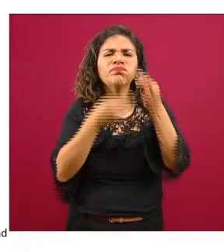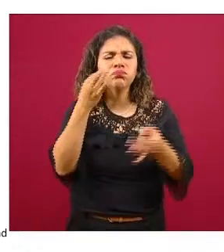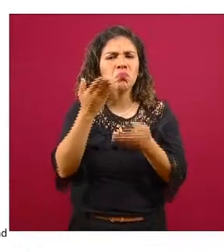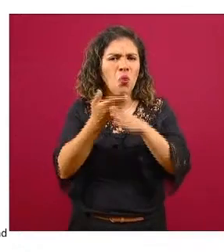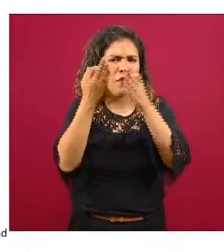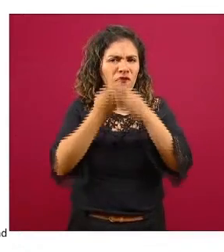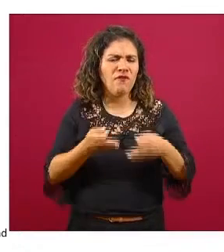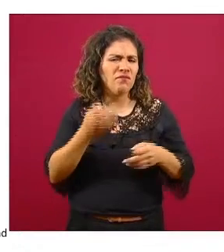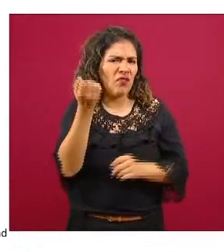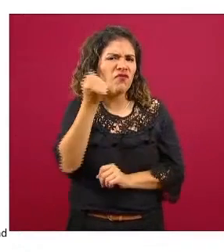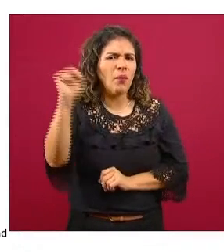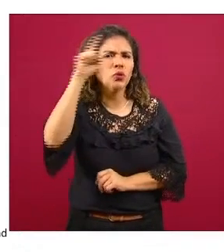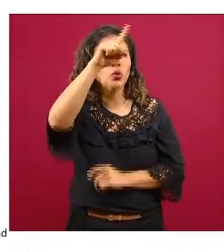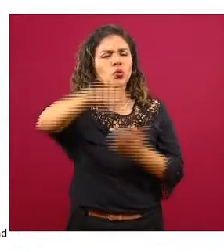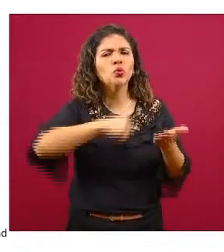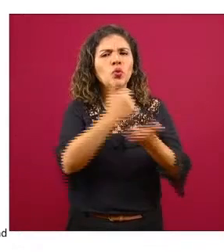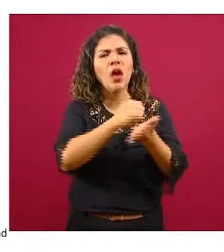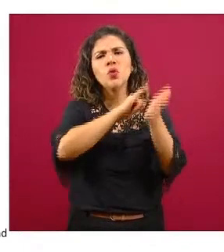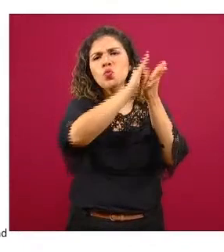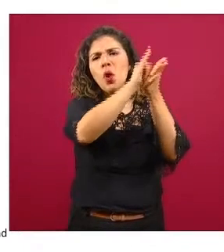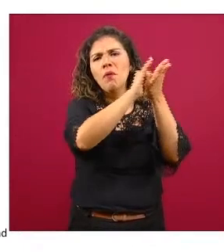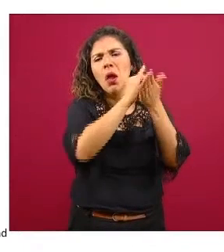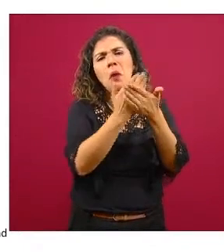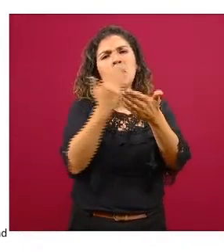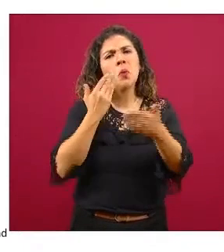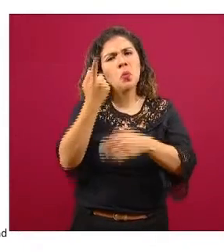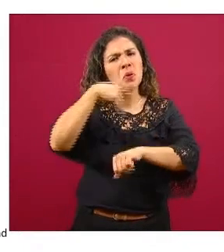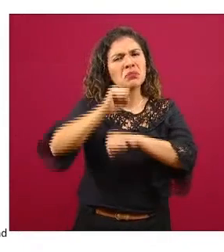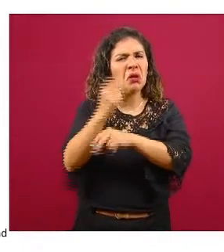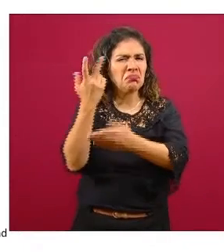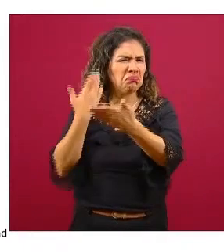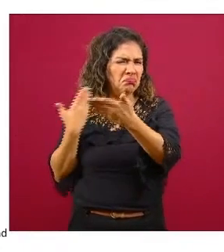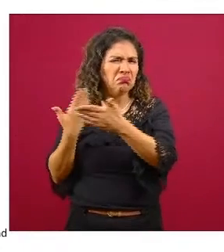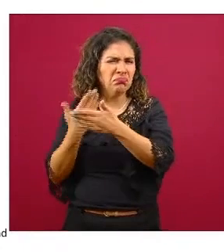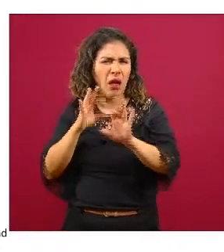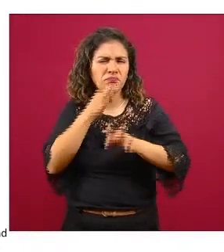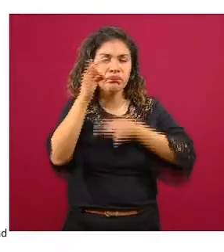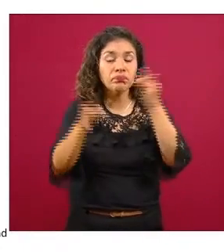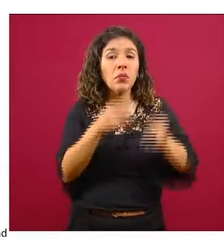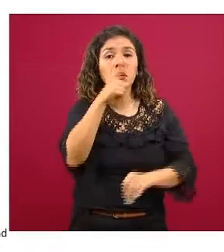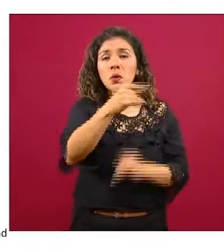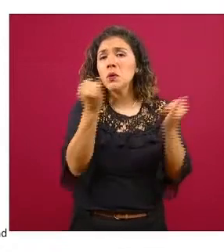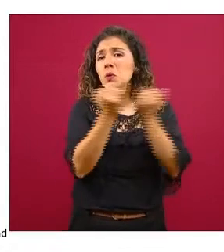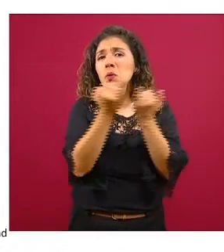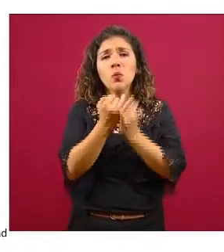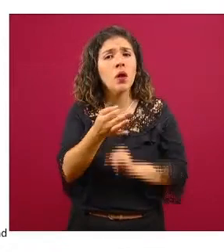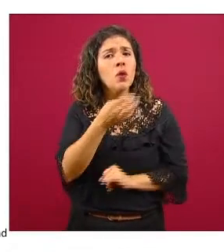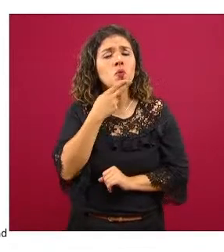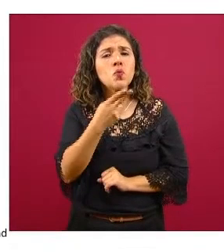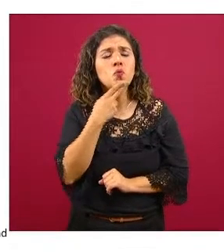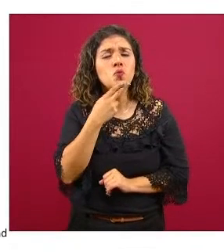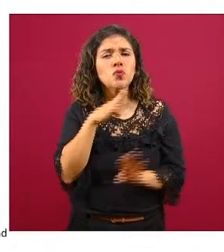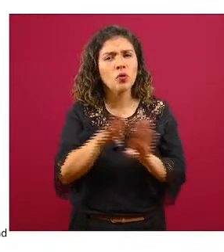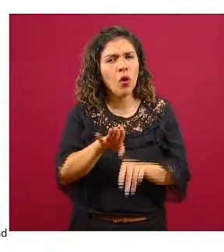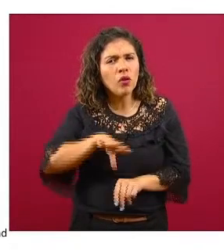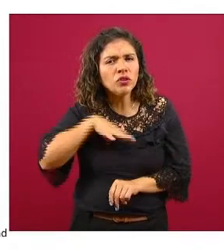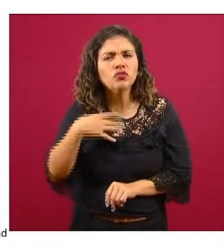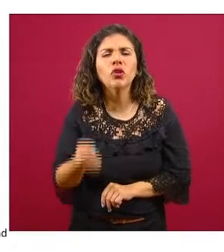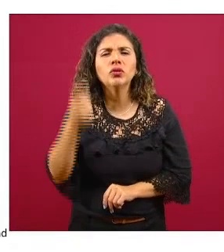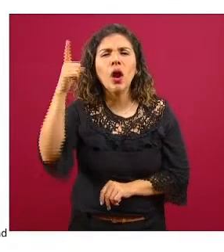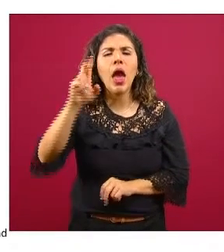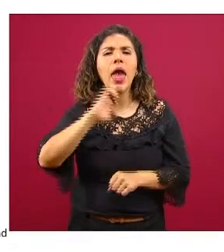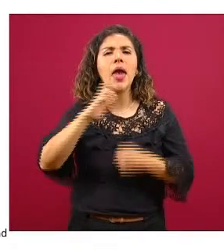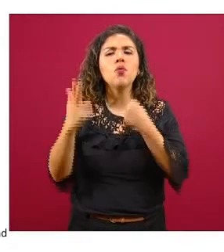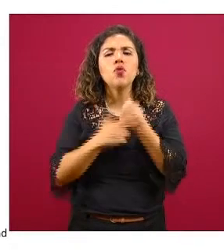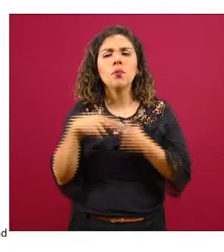ciudad de Nueva York ya publicado hace algunas semanas también se utiliza en un esfuerzo europeo que se